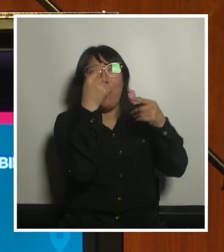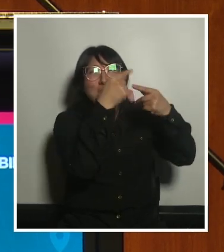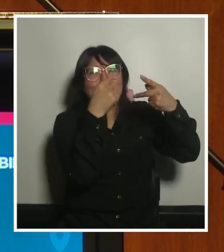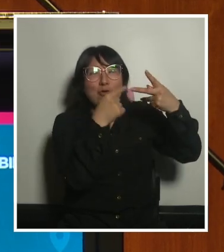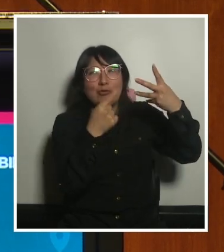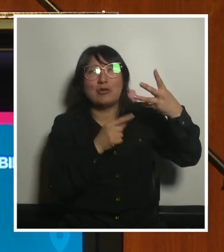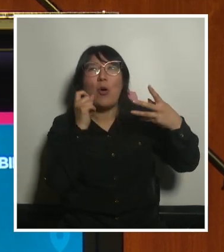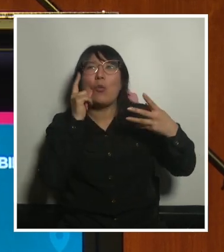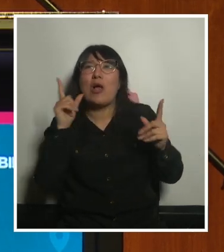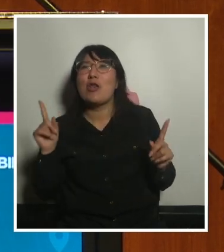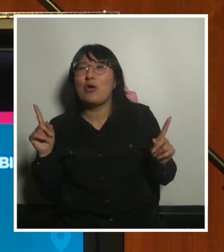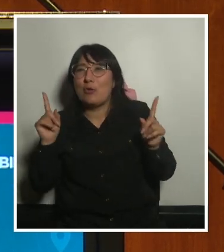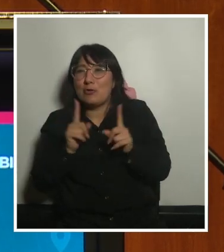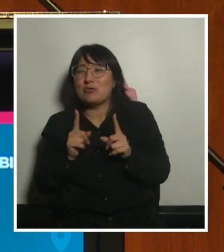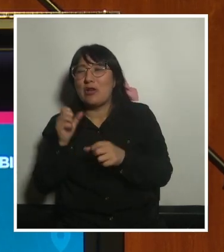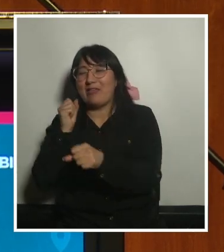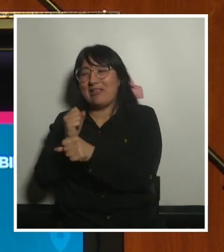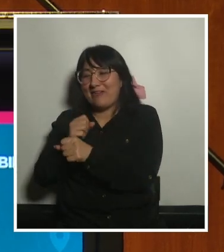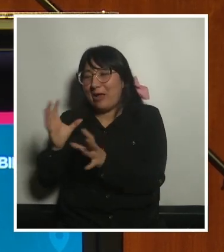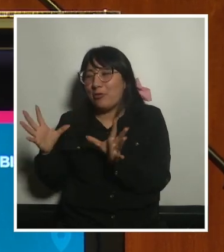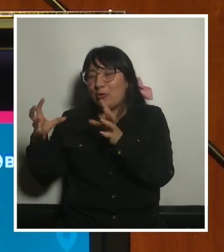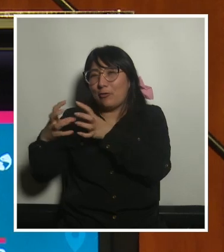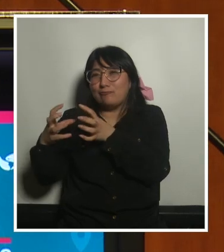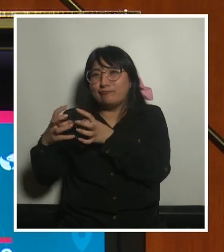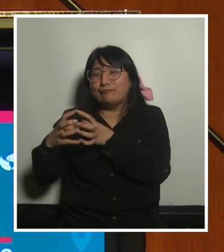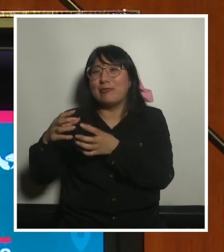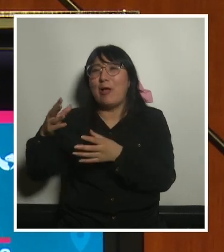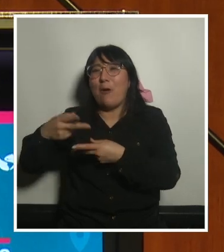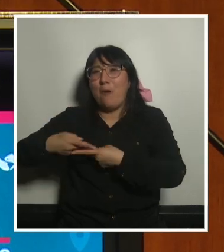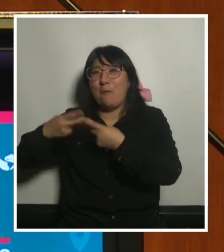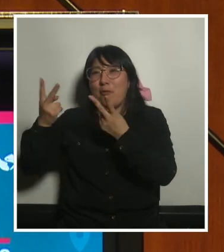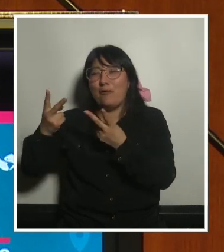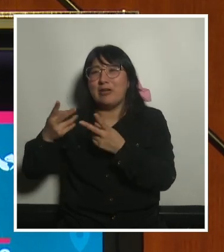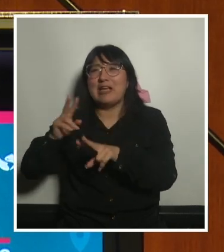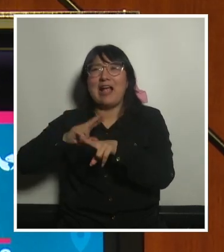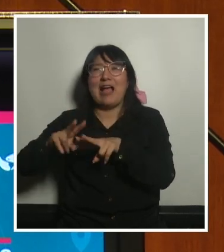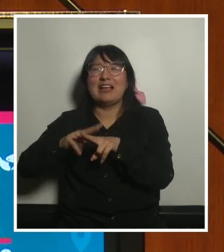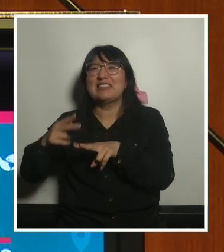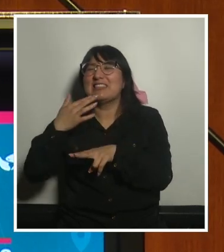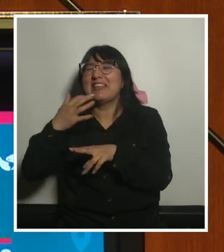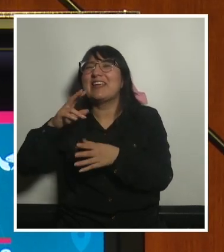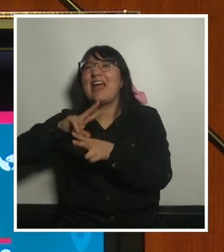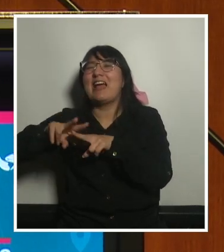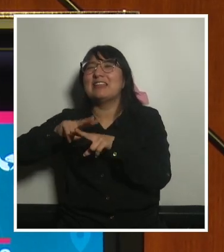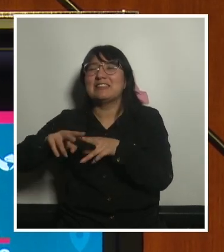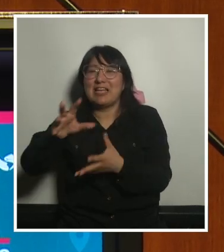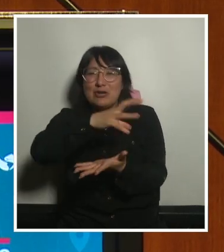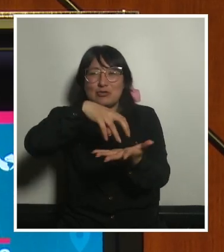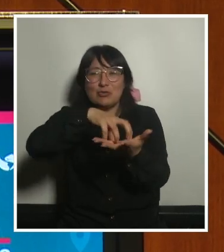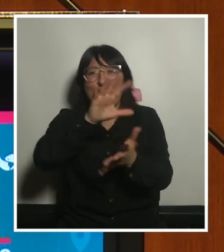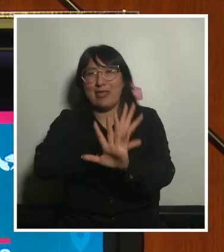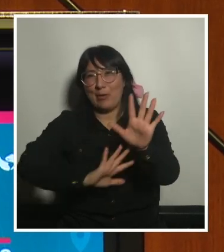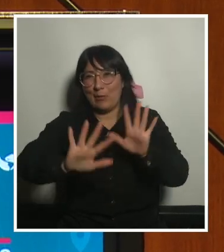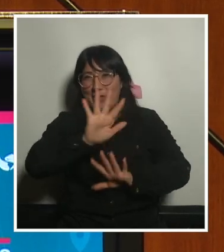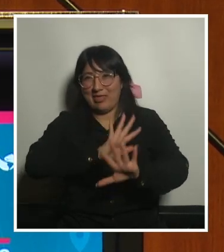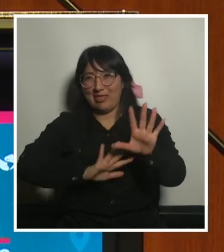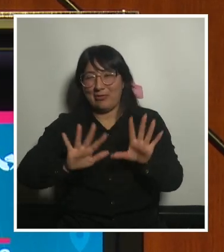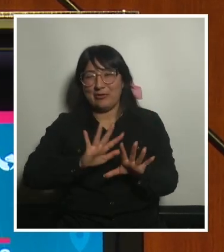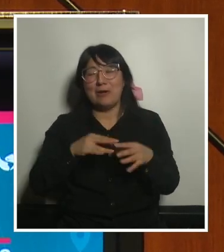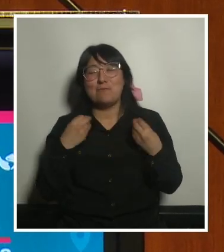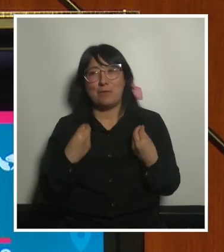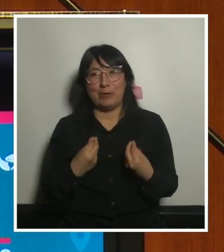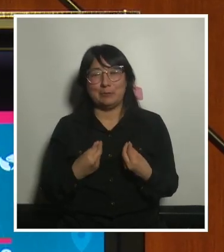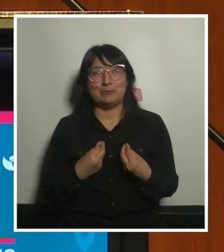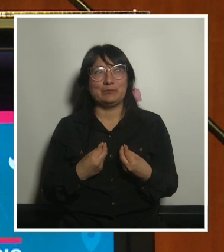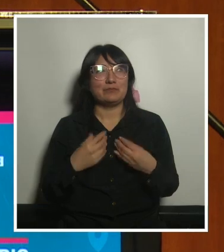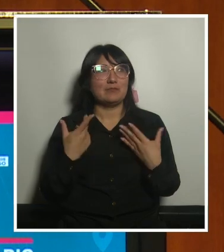conclusiones trabajando con administraciones públicas en concretar qué es eso de hacer ciudades cuidadoras de bueno de